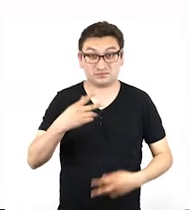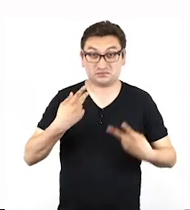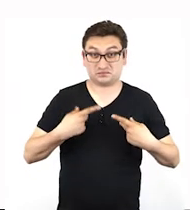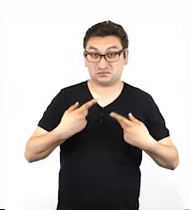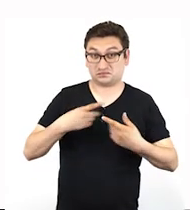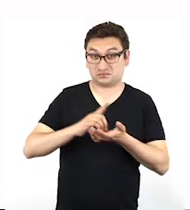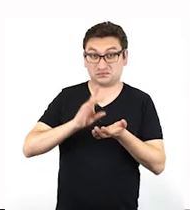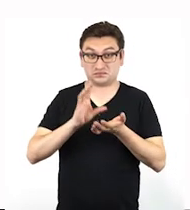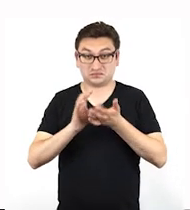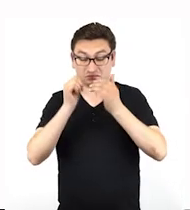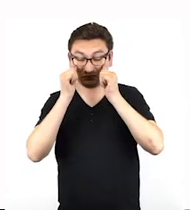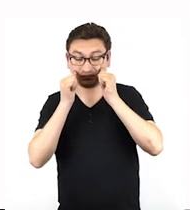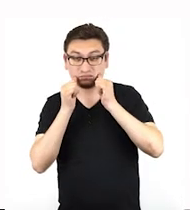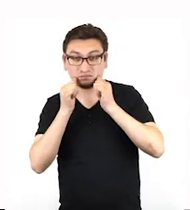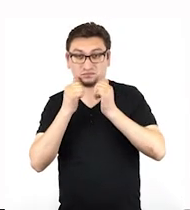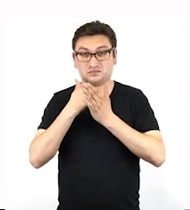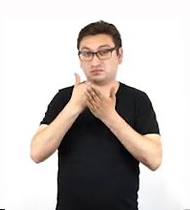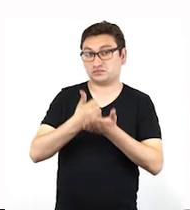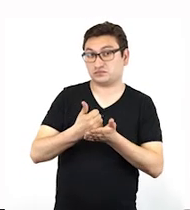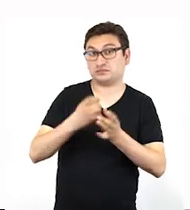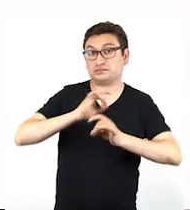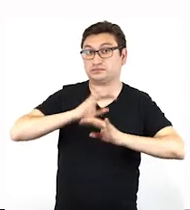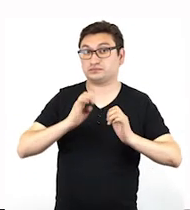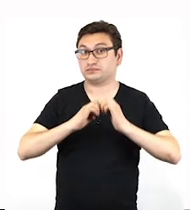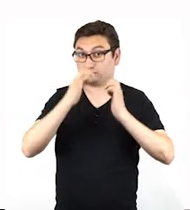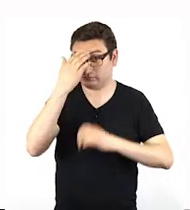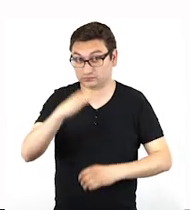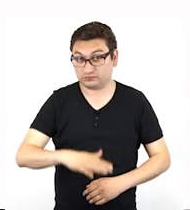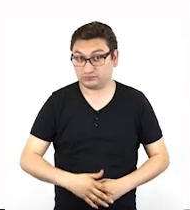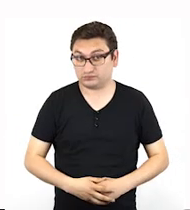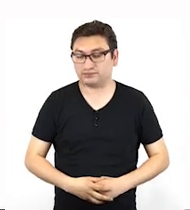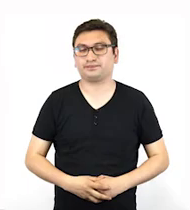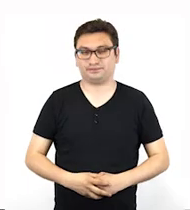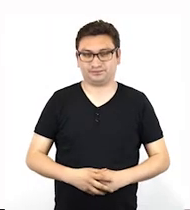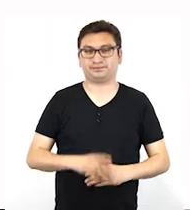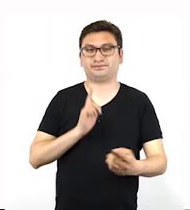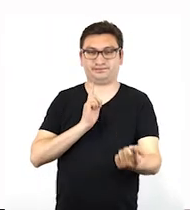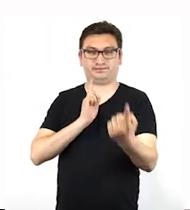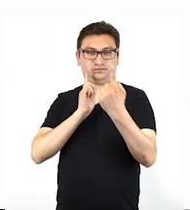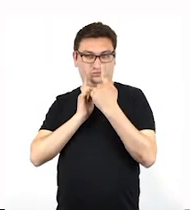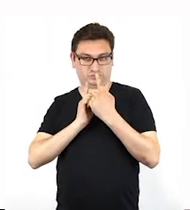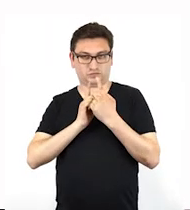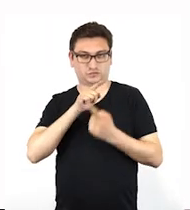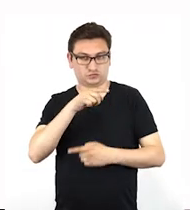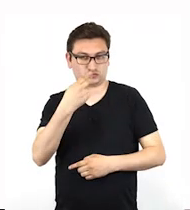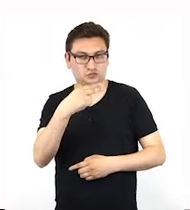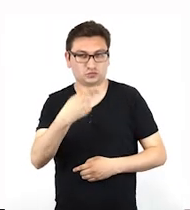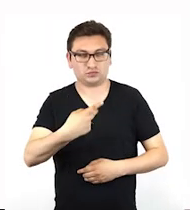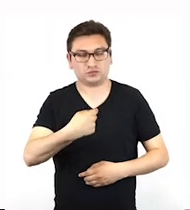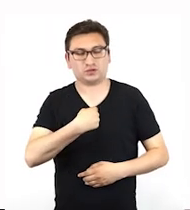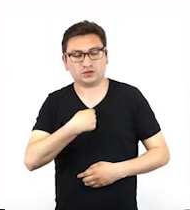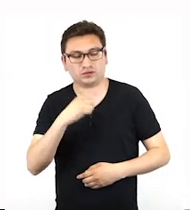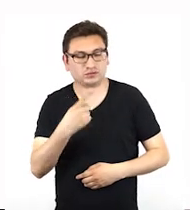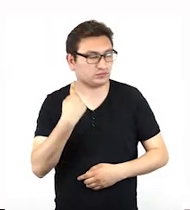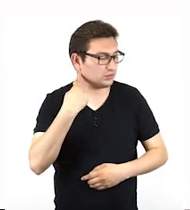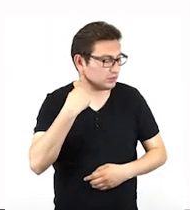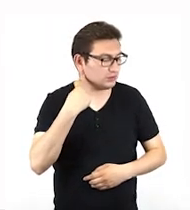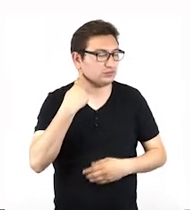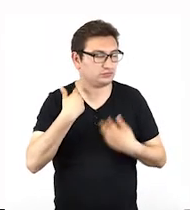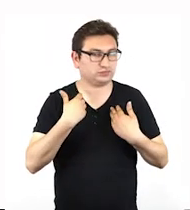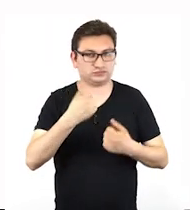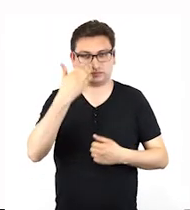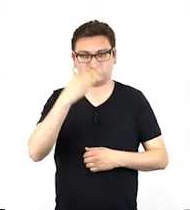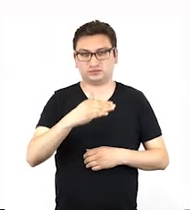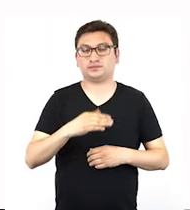¿Sabes cómo ayudar a una persona con discapacidad visual en caso de emergencia? Identifícate para que yo pueda saber quién eres.